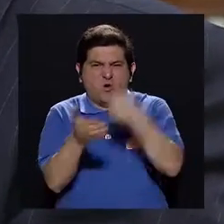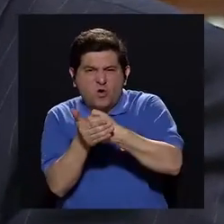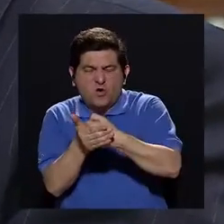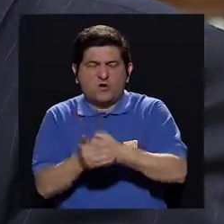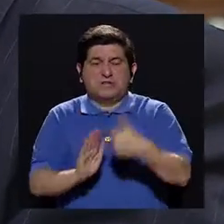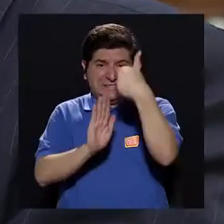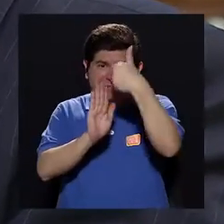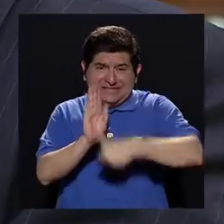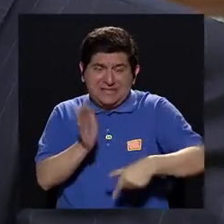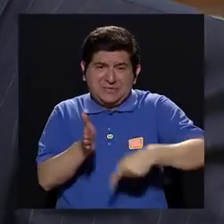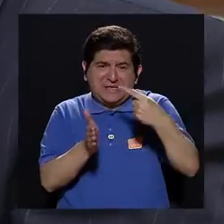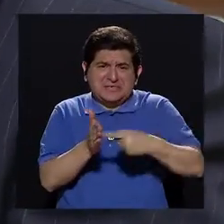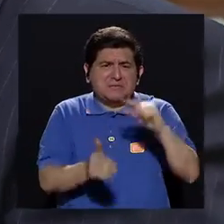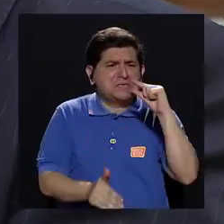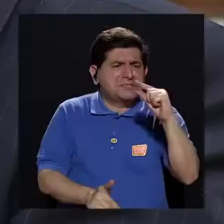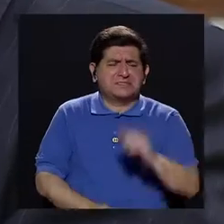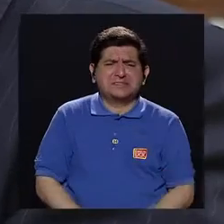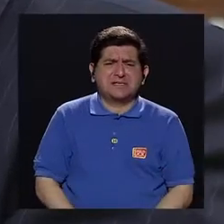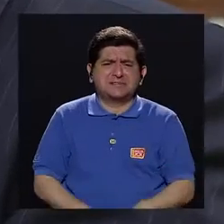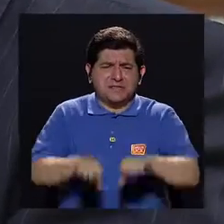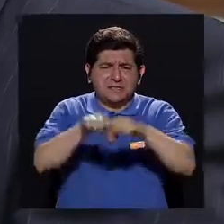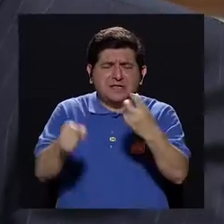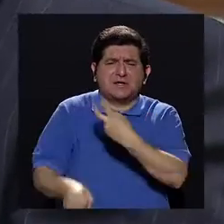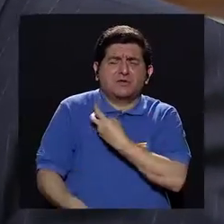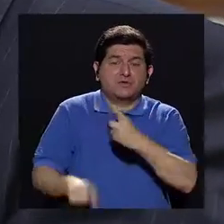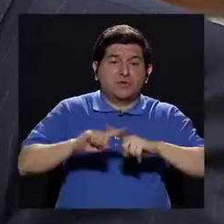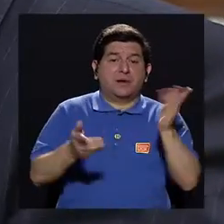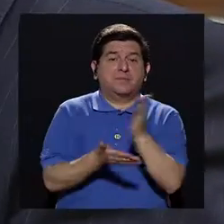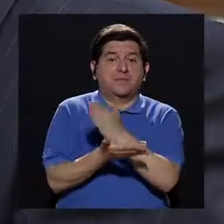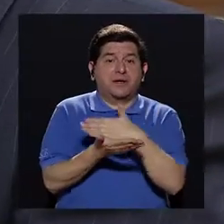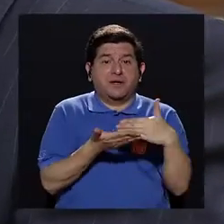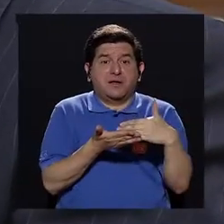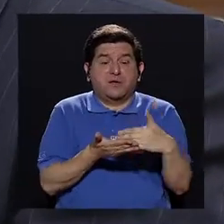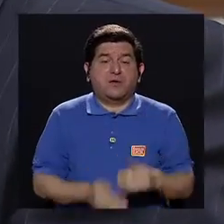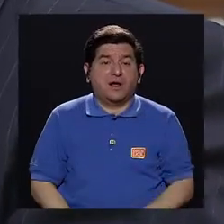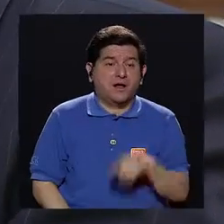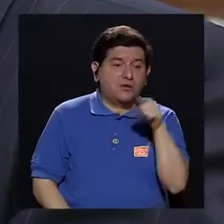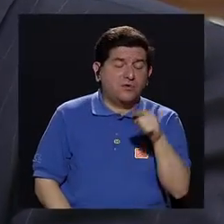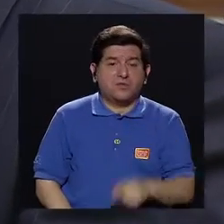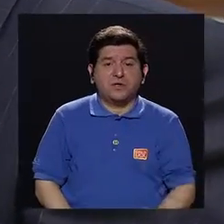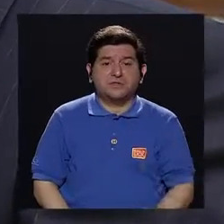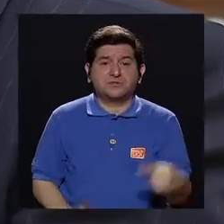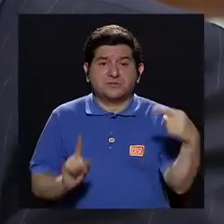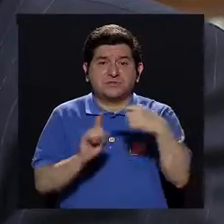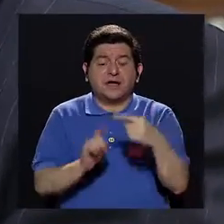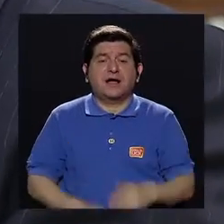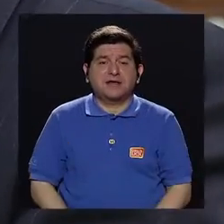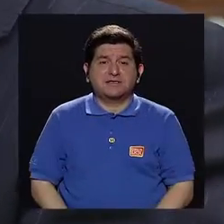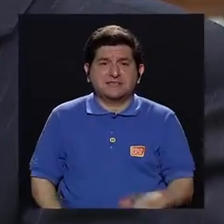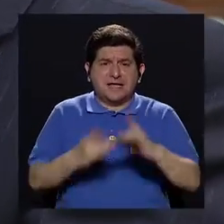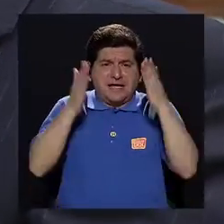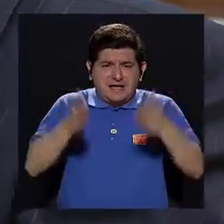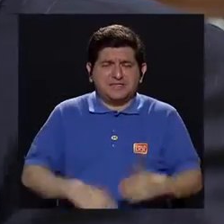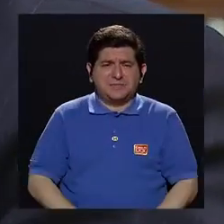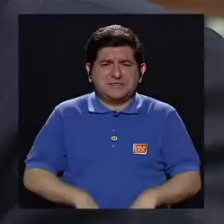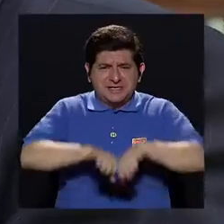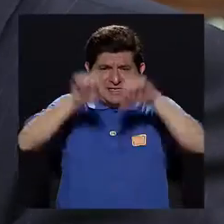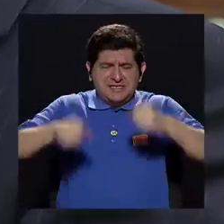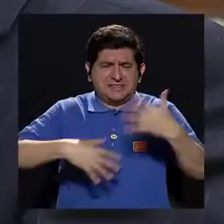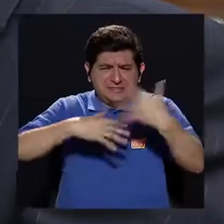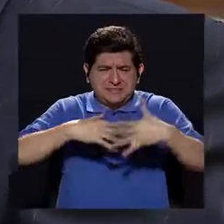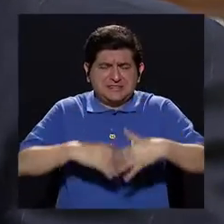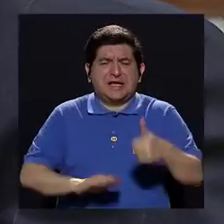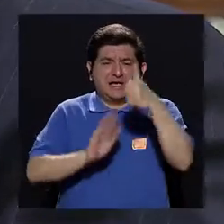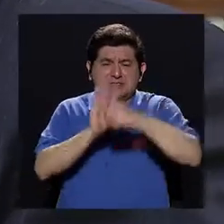veces hay cirugías que son pequeñitas, de una fracturita, pero a veces hay cirugías que tiene que entrar hasta el vascular periférico, tiene que entrar el